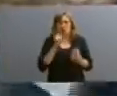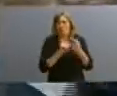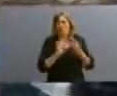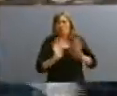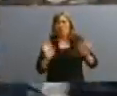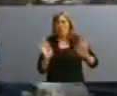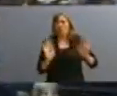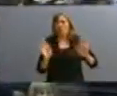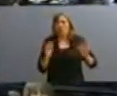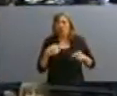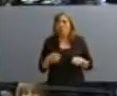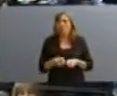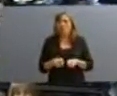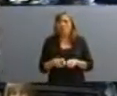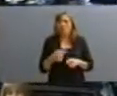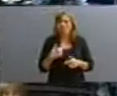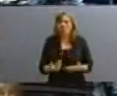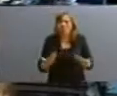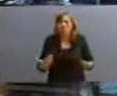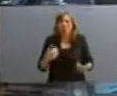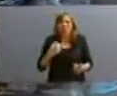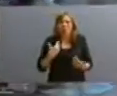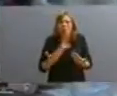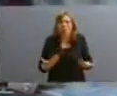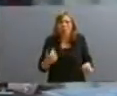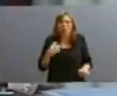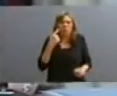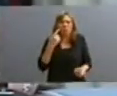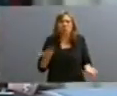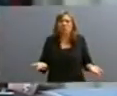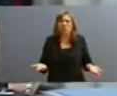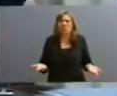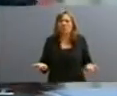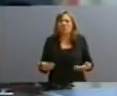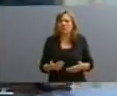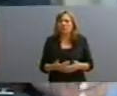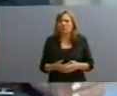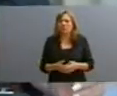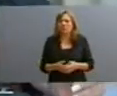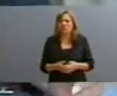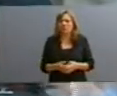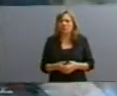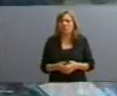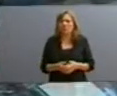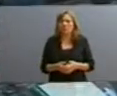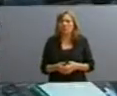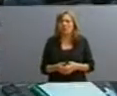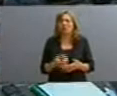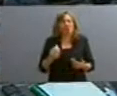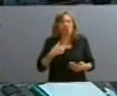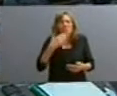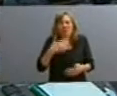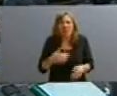cómo se